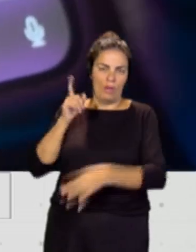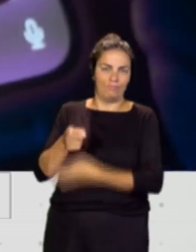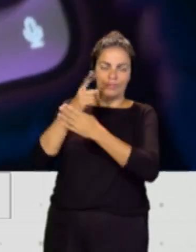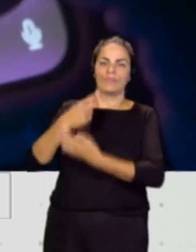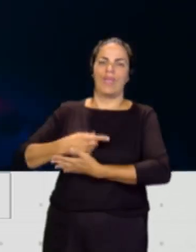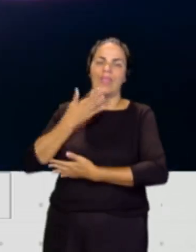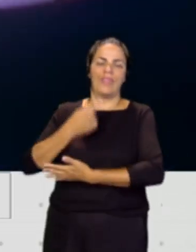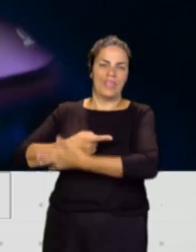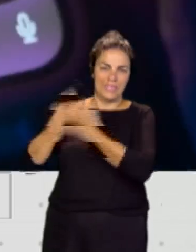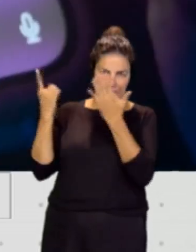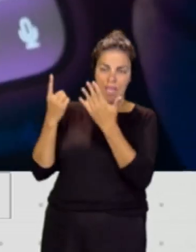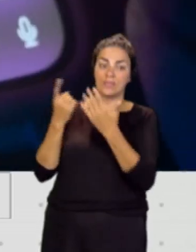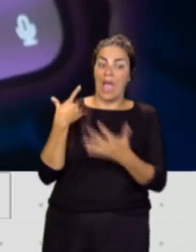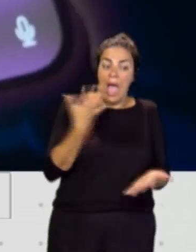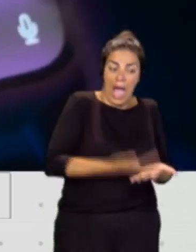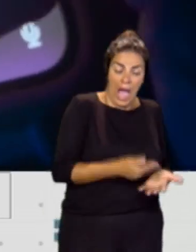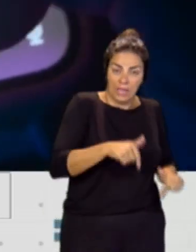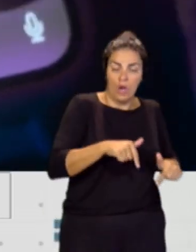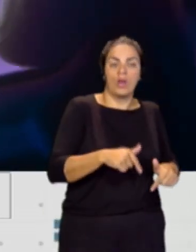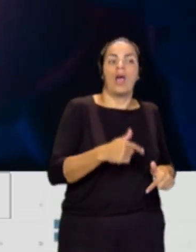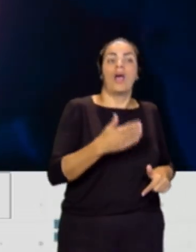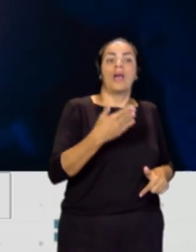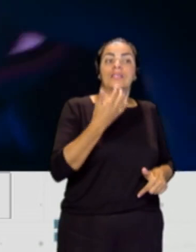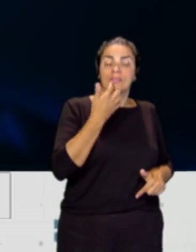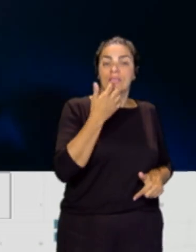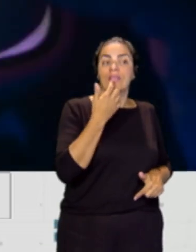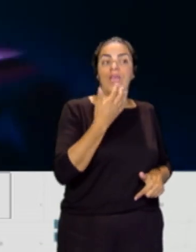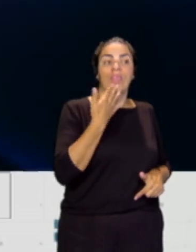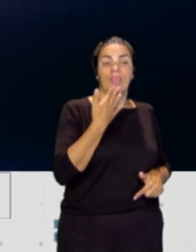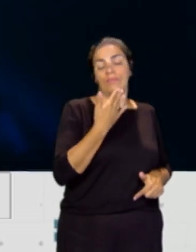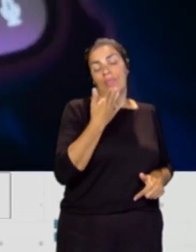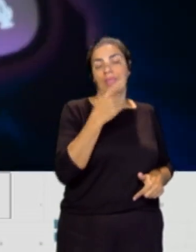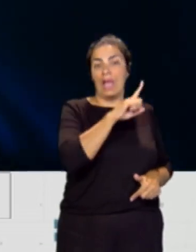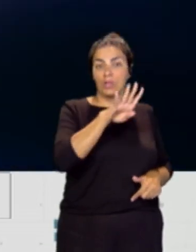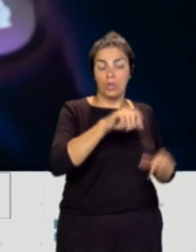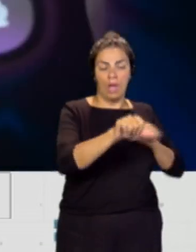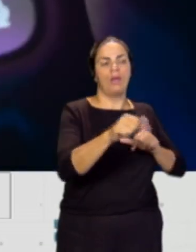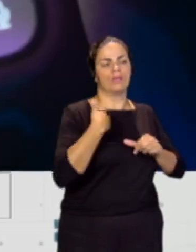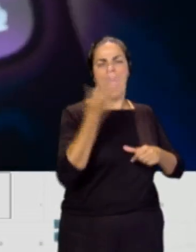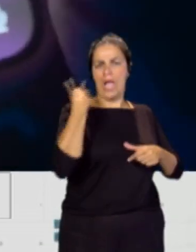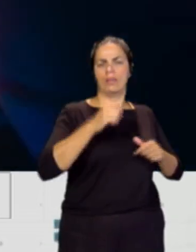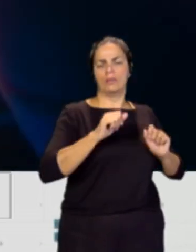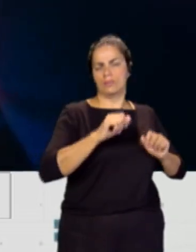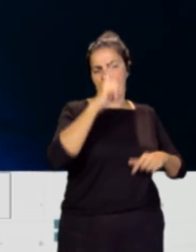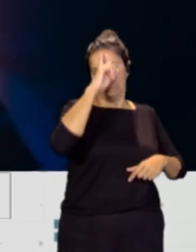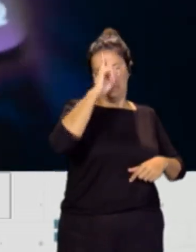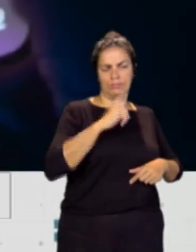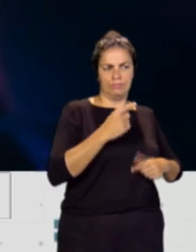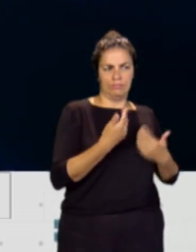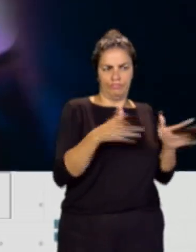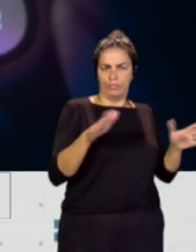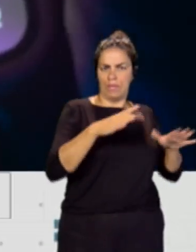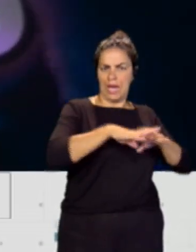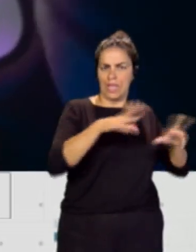a día de hoy los menores mayores de 14 años pueden abrirse una cuenta en plataformas y redes sociales sin la autorización paterna.